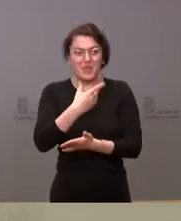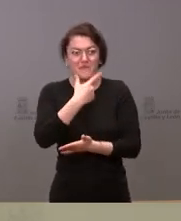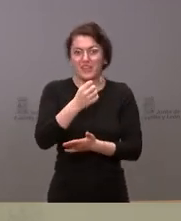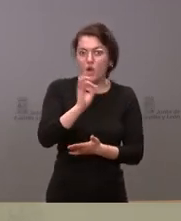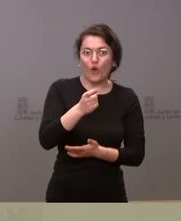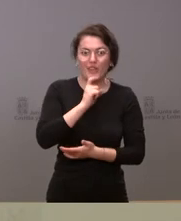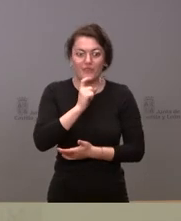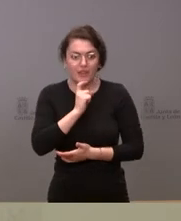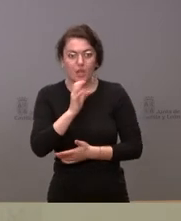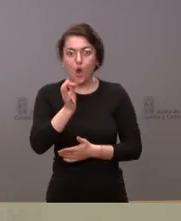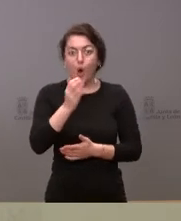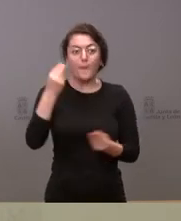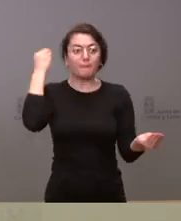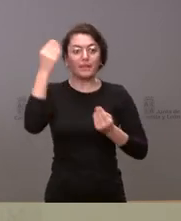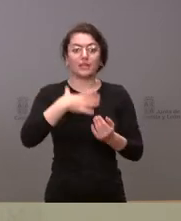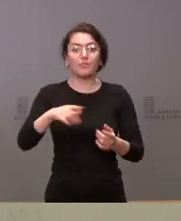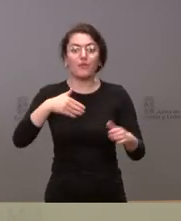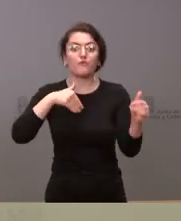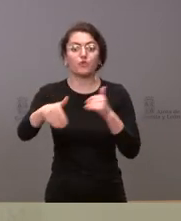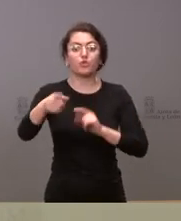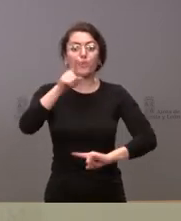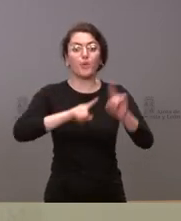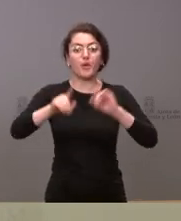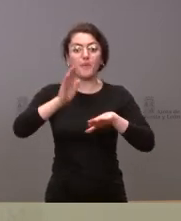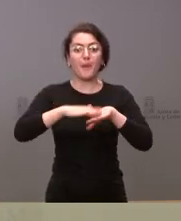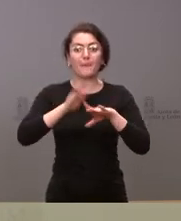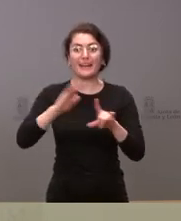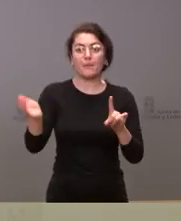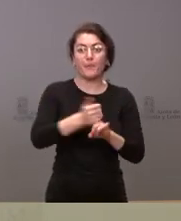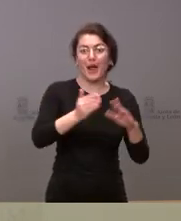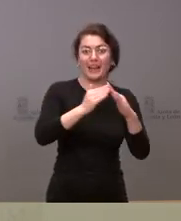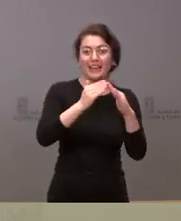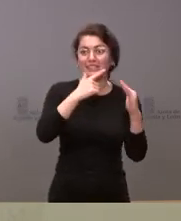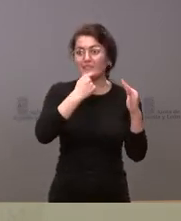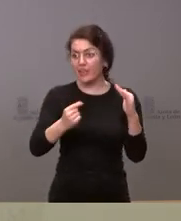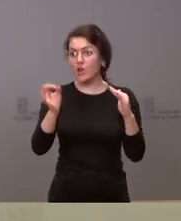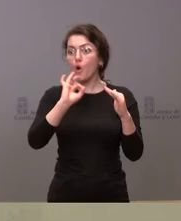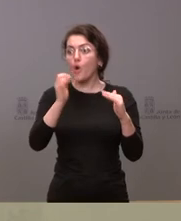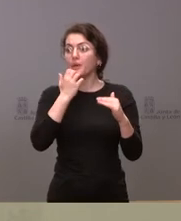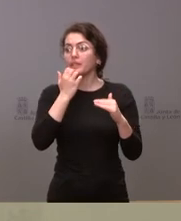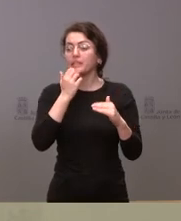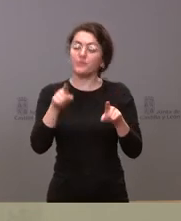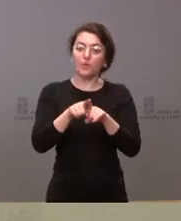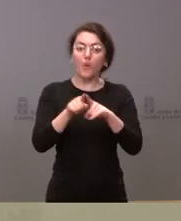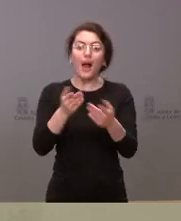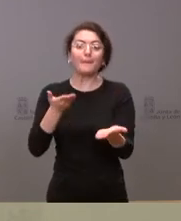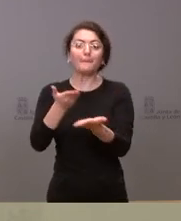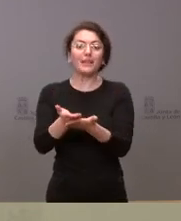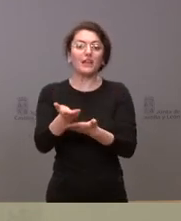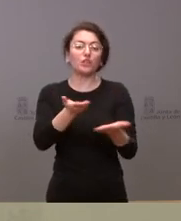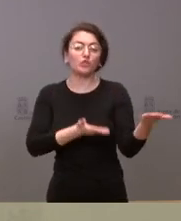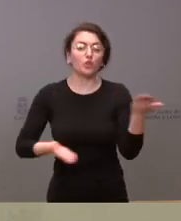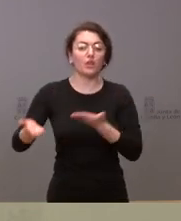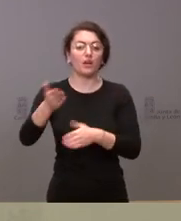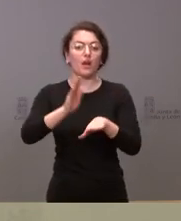si sigue llegando más gente si hacen una llamada a la solidaridad de las familias para bueno pues intentar alojar a esas